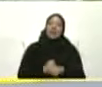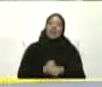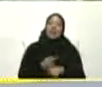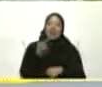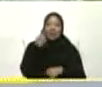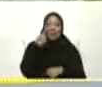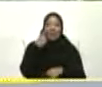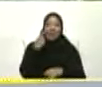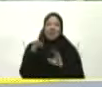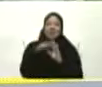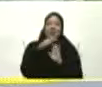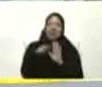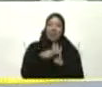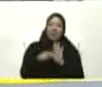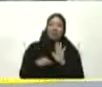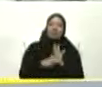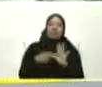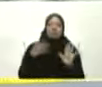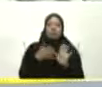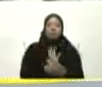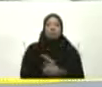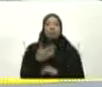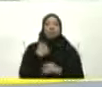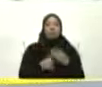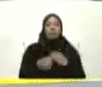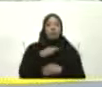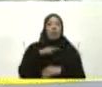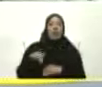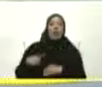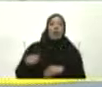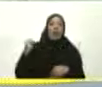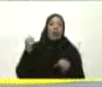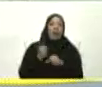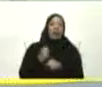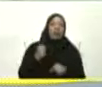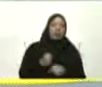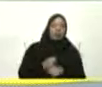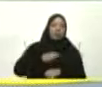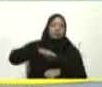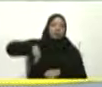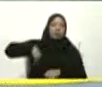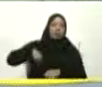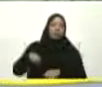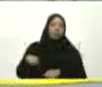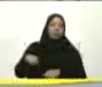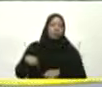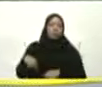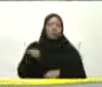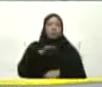Esa instrucción Que paulatinamente Se irá recuperando También todo esto Presidente ¿Cómo?